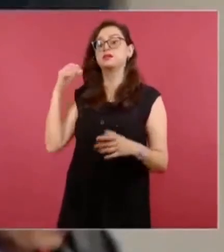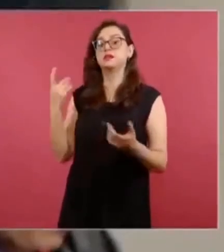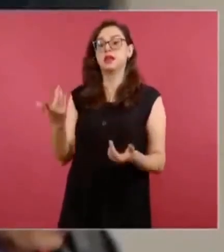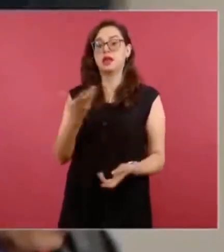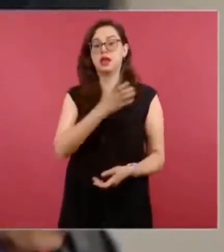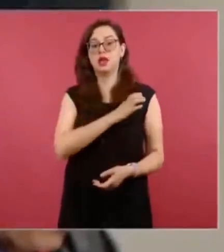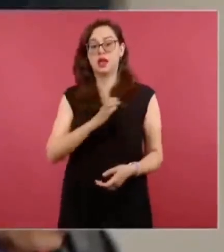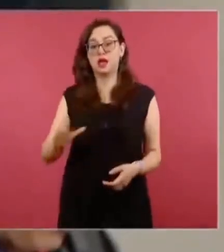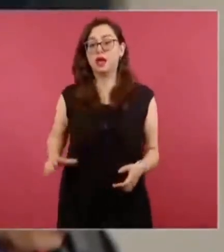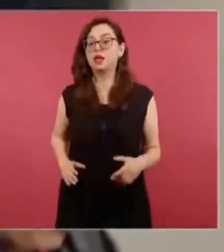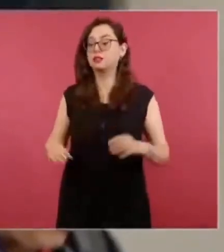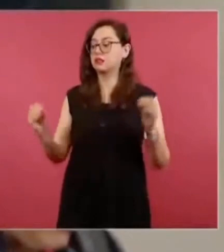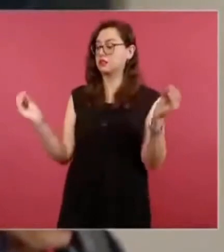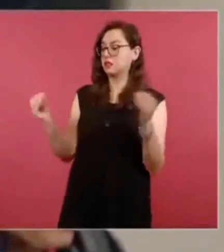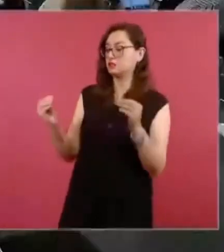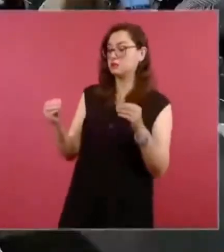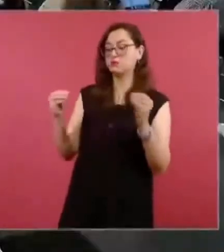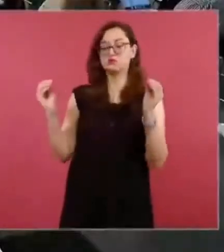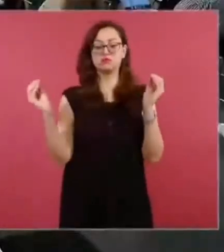México la contienda está cerrada?